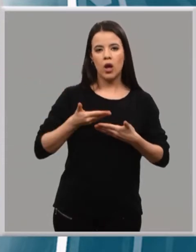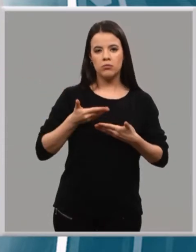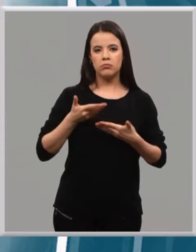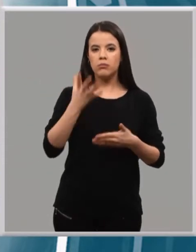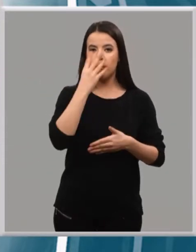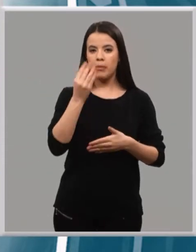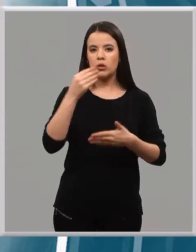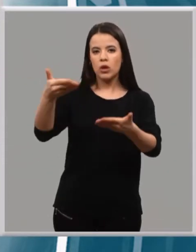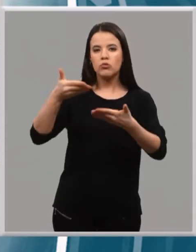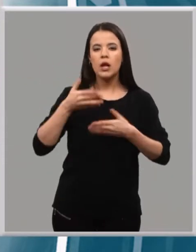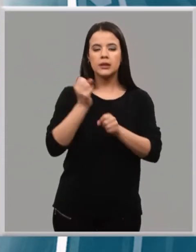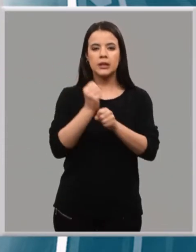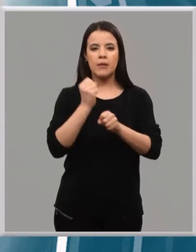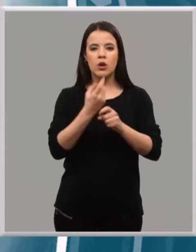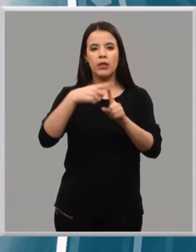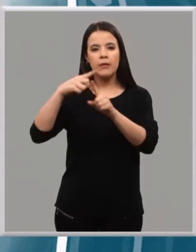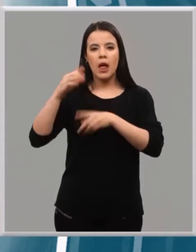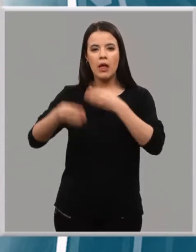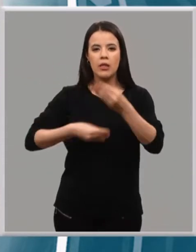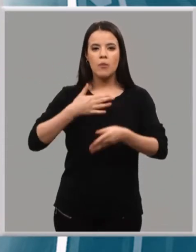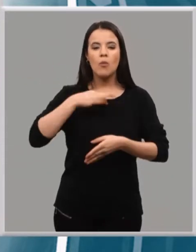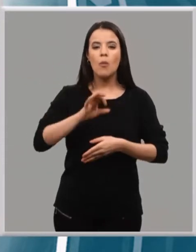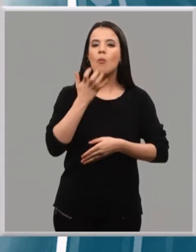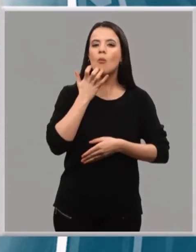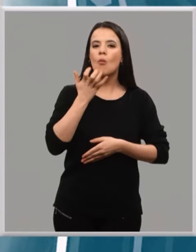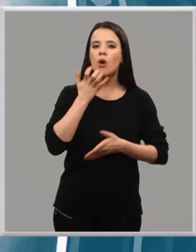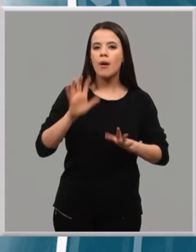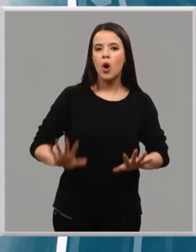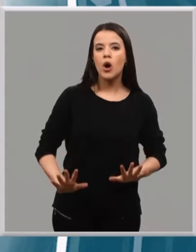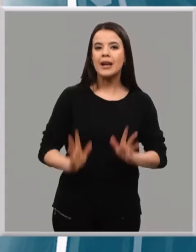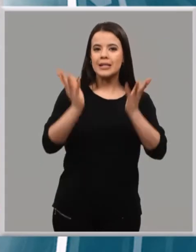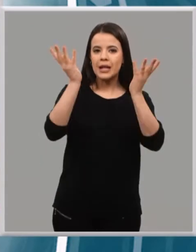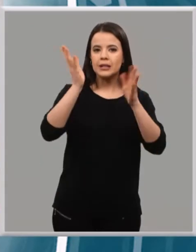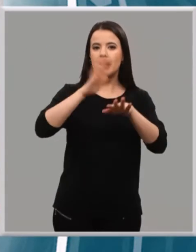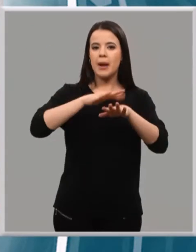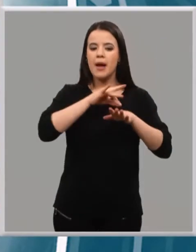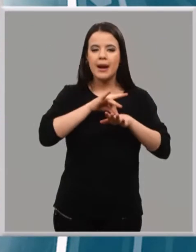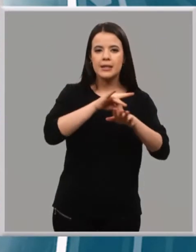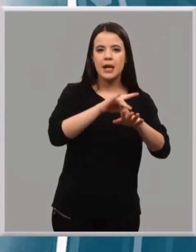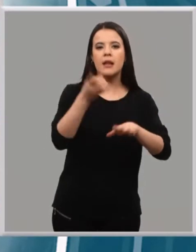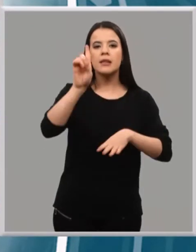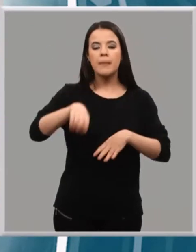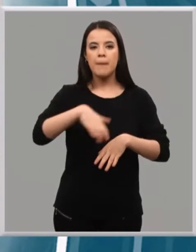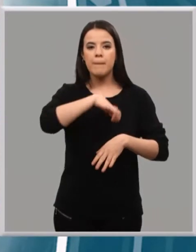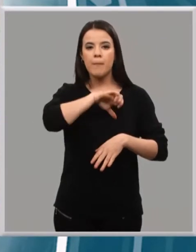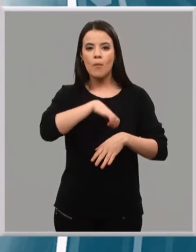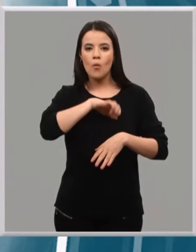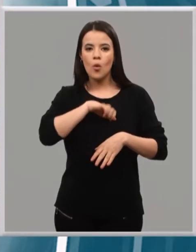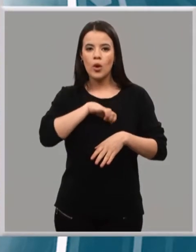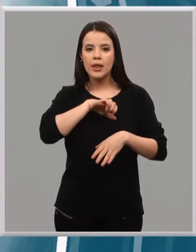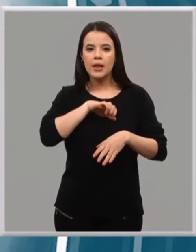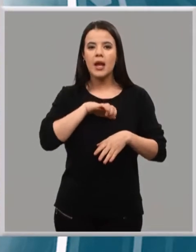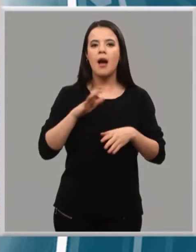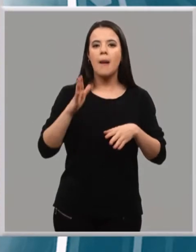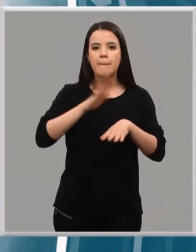diferentes labores que puedan ejercer perros. Perros de rescate, ver que sabían rastrear, perros de policía, ver que podían enfrentarse y